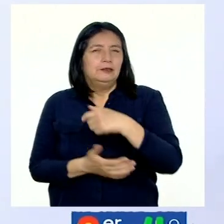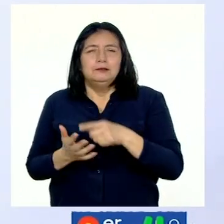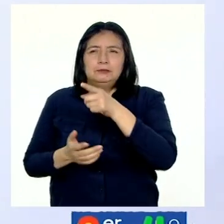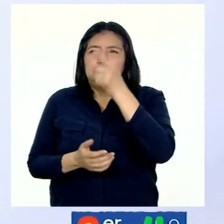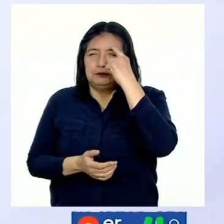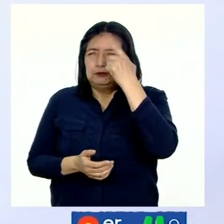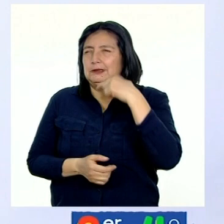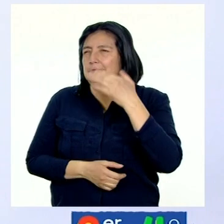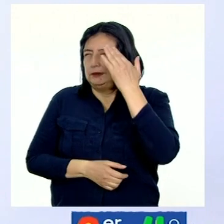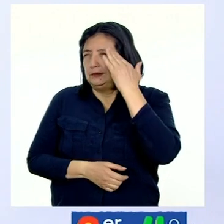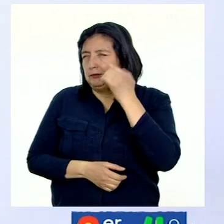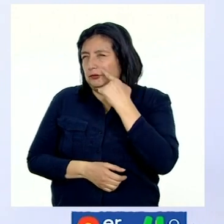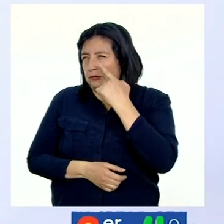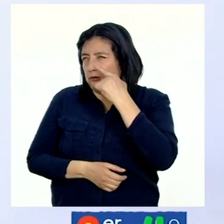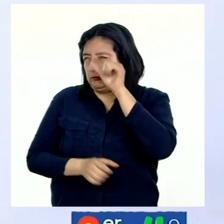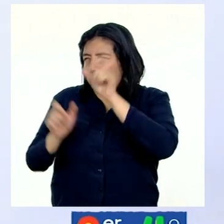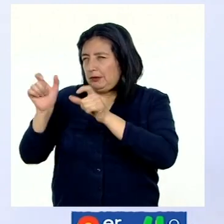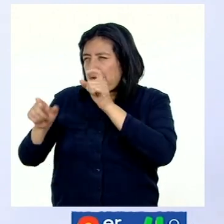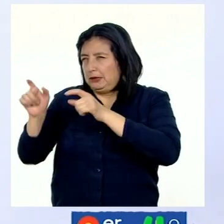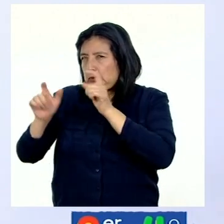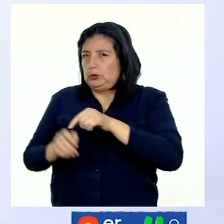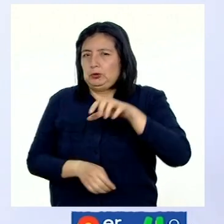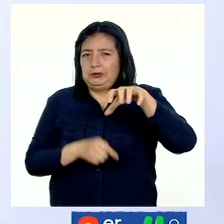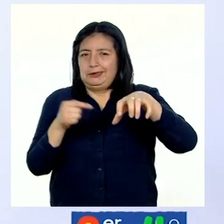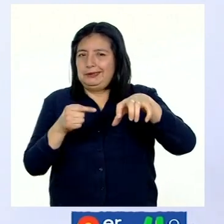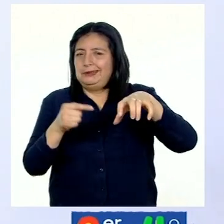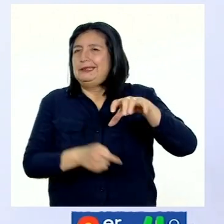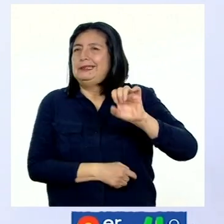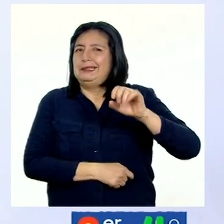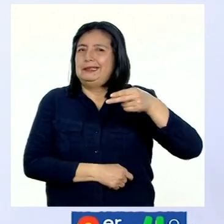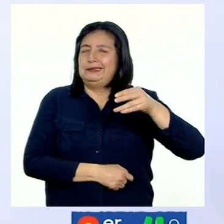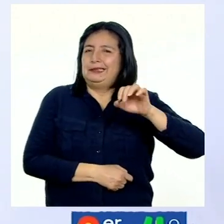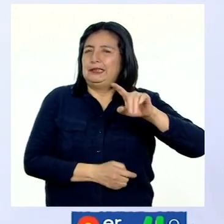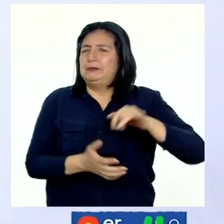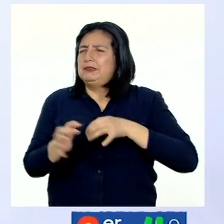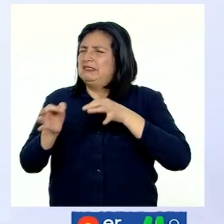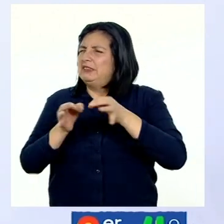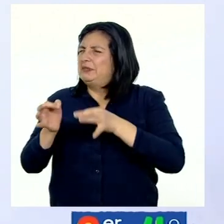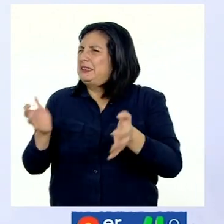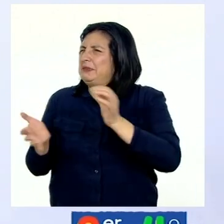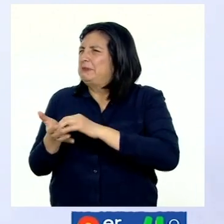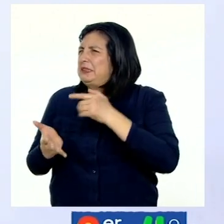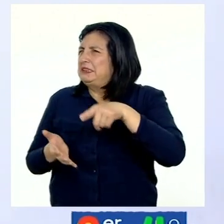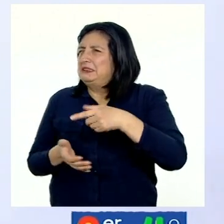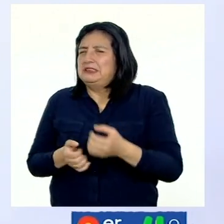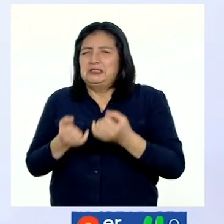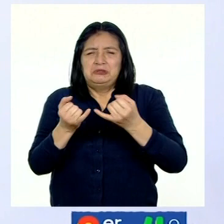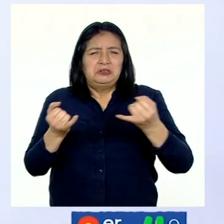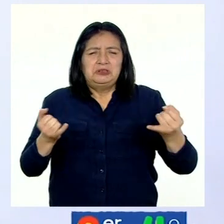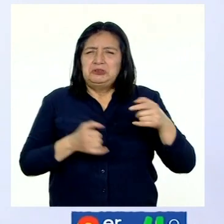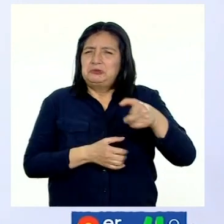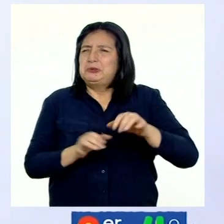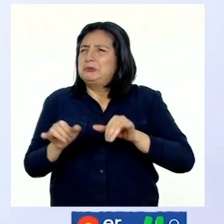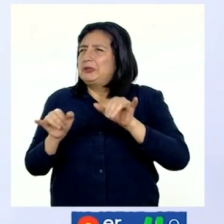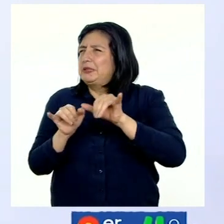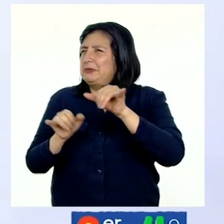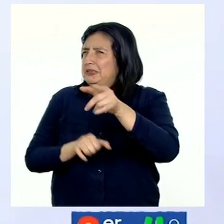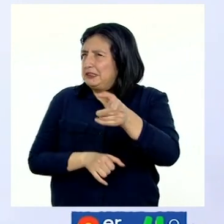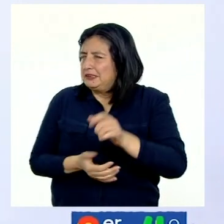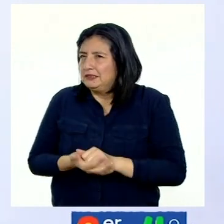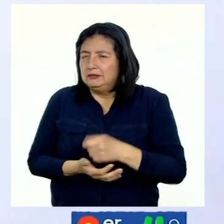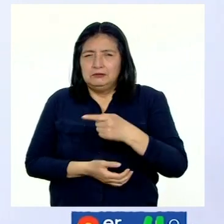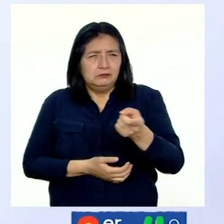parece si conocemos a una persona del Cenami para que nos explique un poco más sobre estos instrumentos de medición?